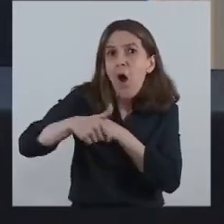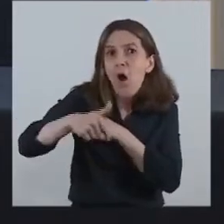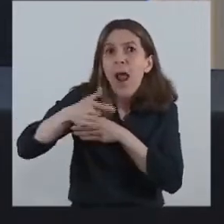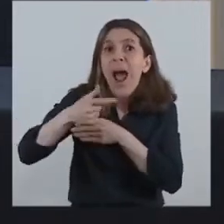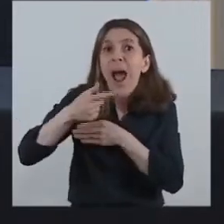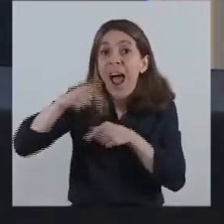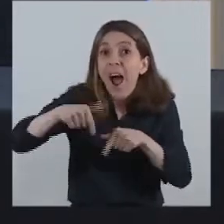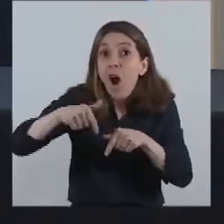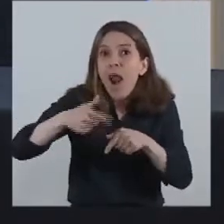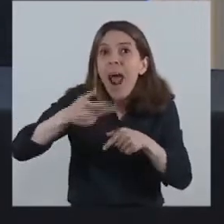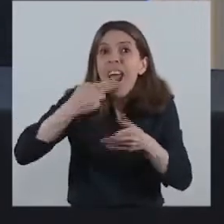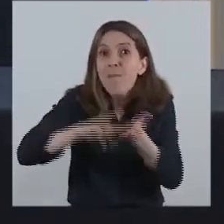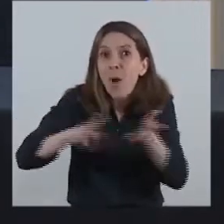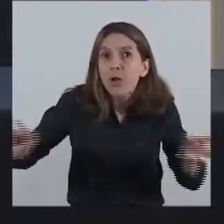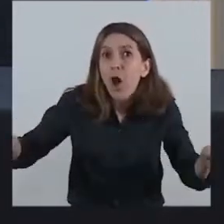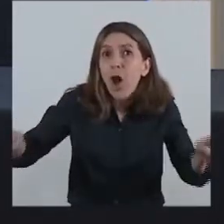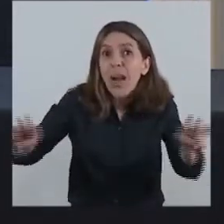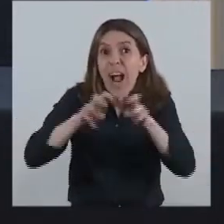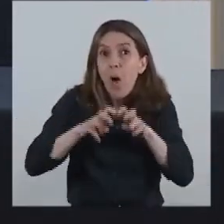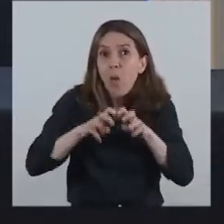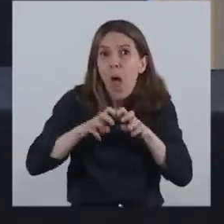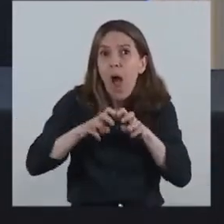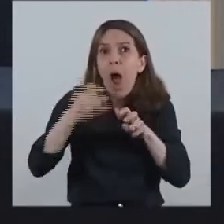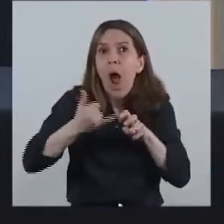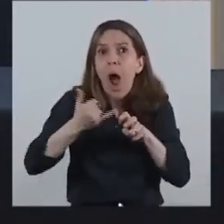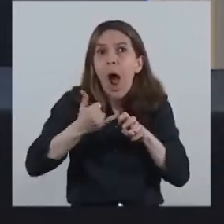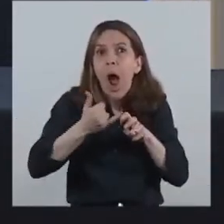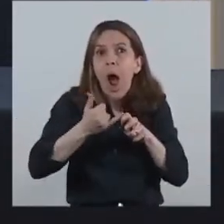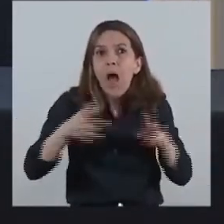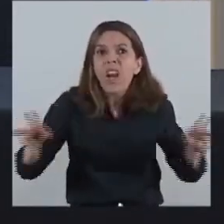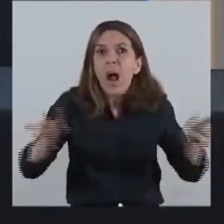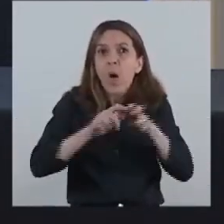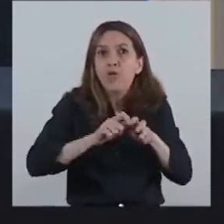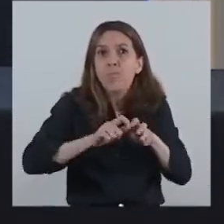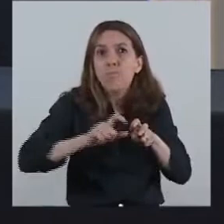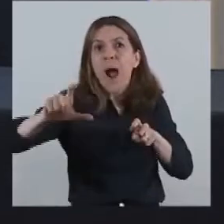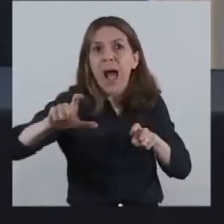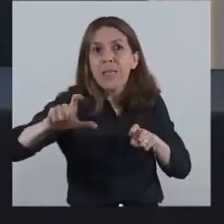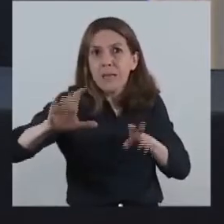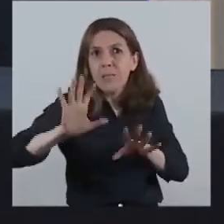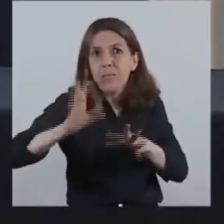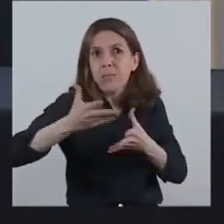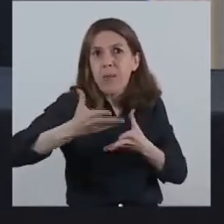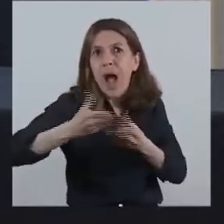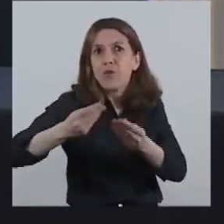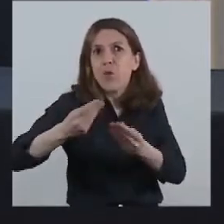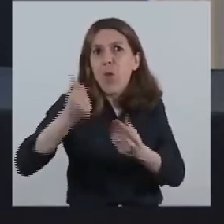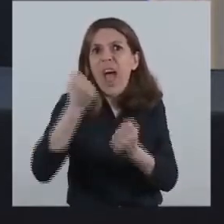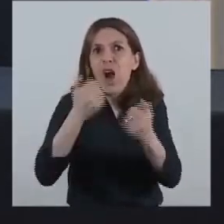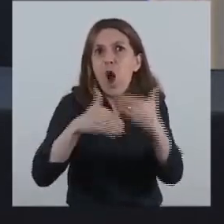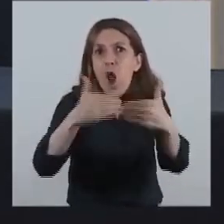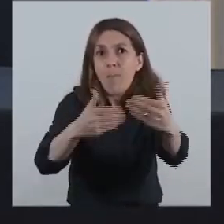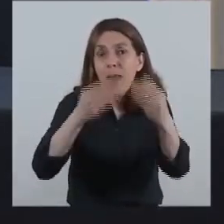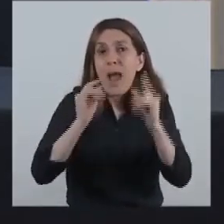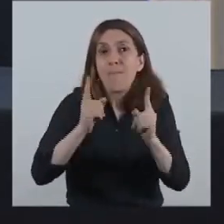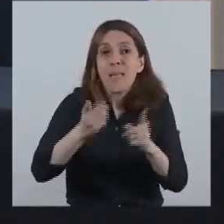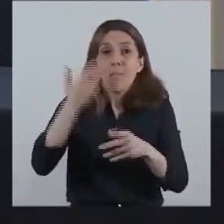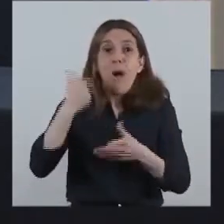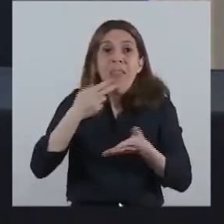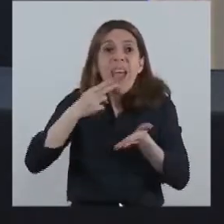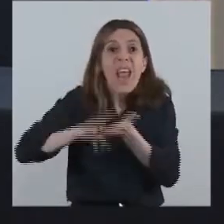experimentado una variación interanual positiva en términos reales. Es decir, que los recursos tributarios